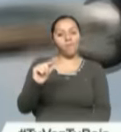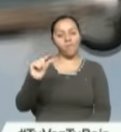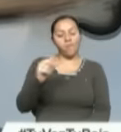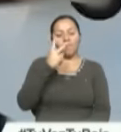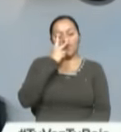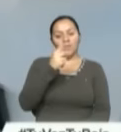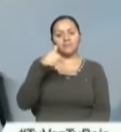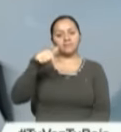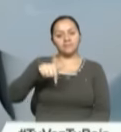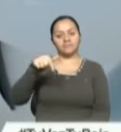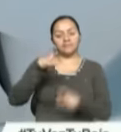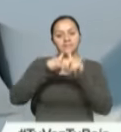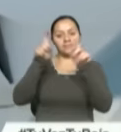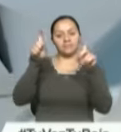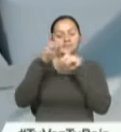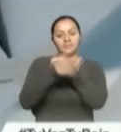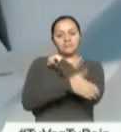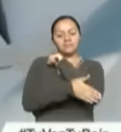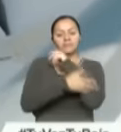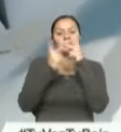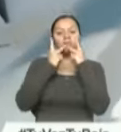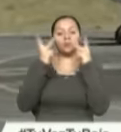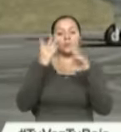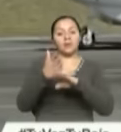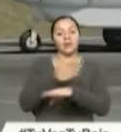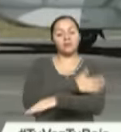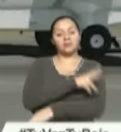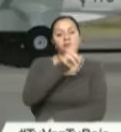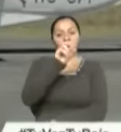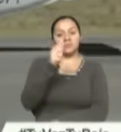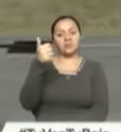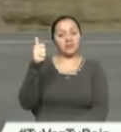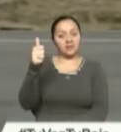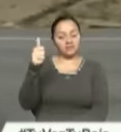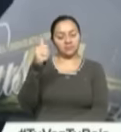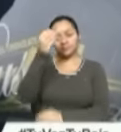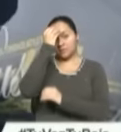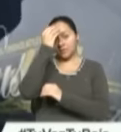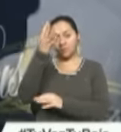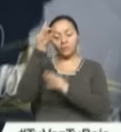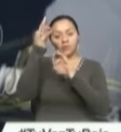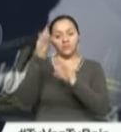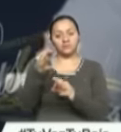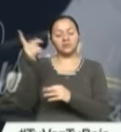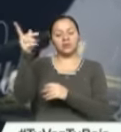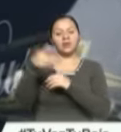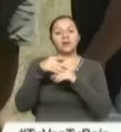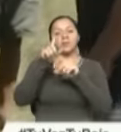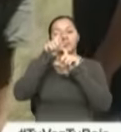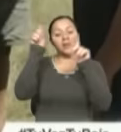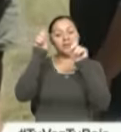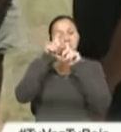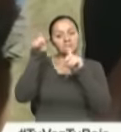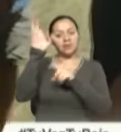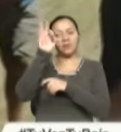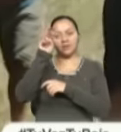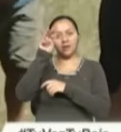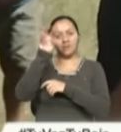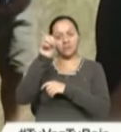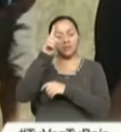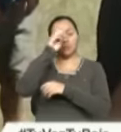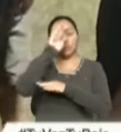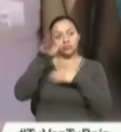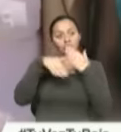que tiene esa empresa pública desde el 2010. Según información oficial, la empresa tiene también como objetivo ofrecer un